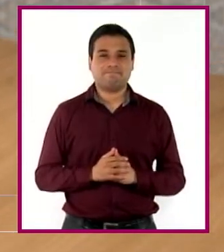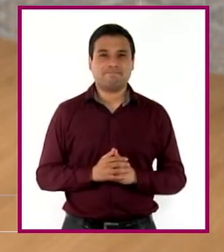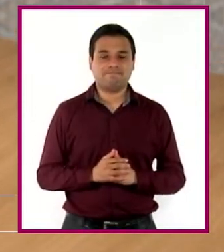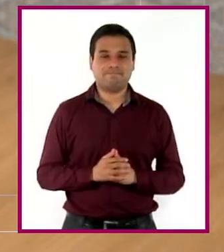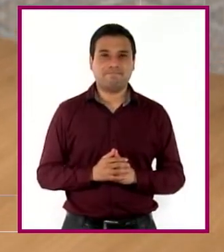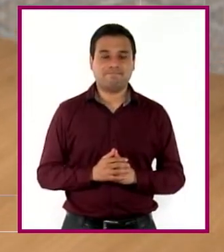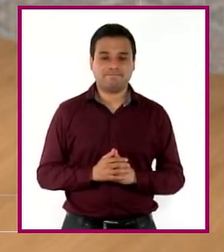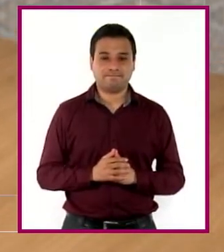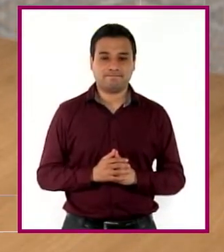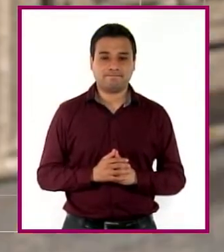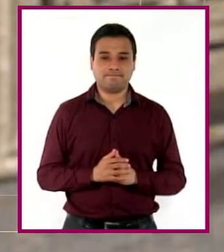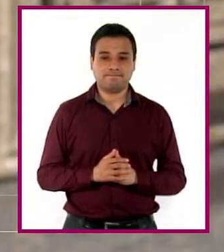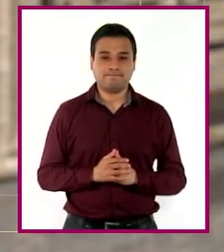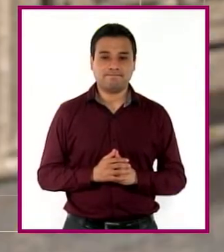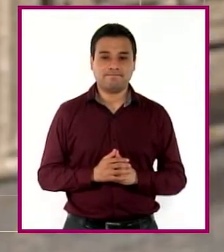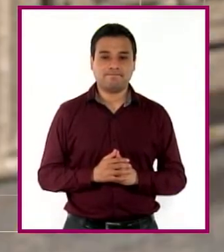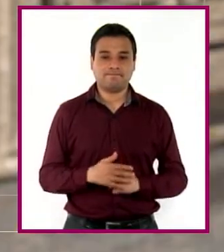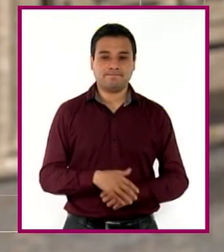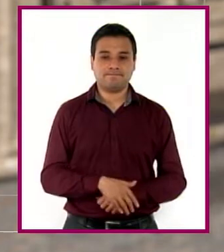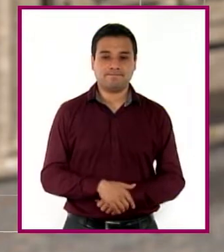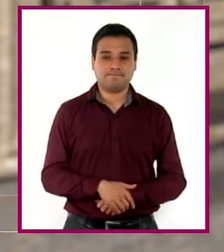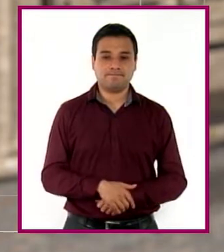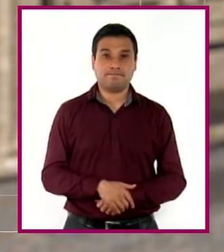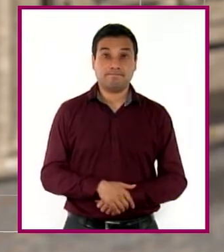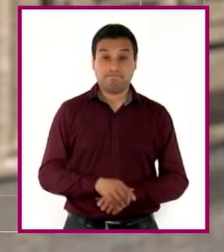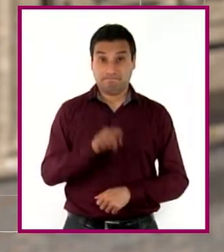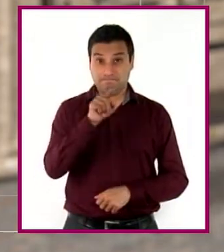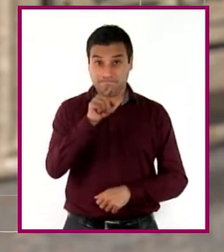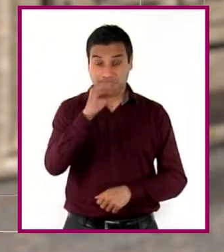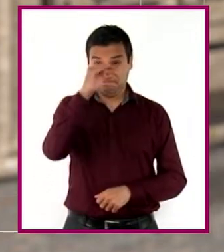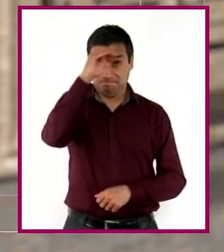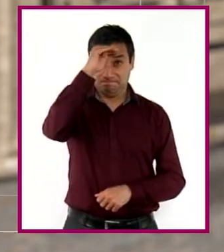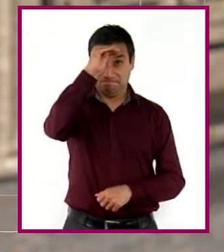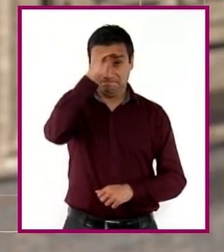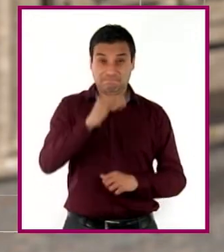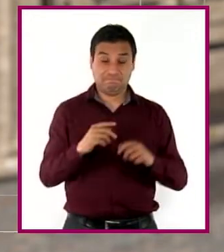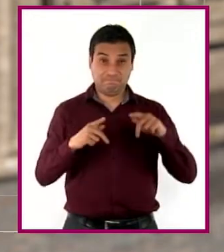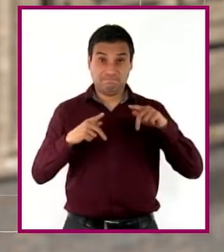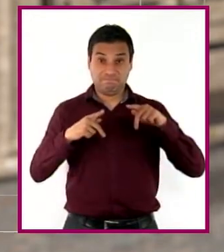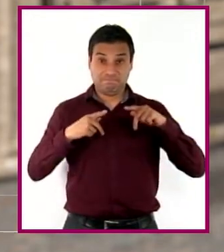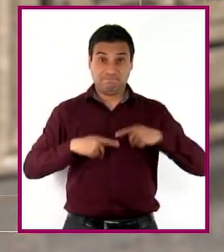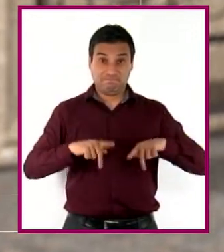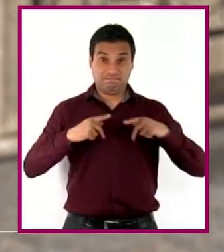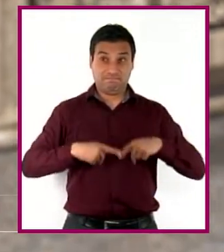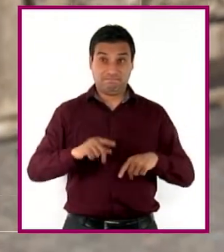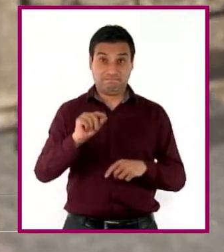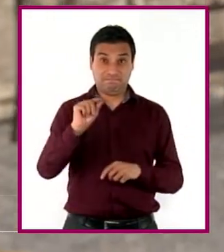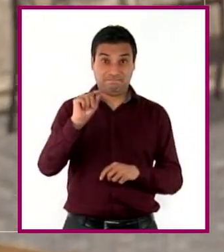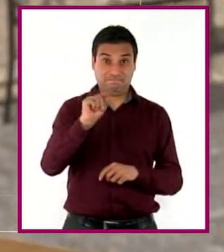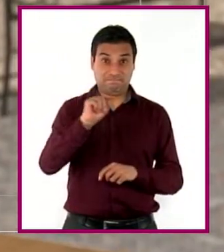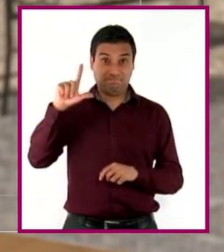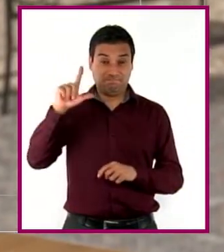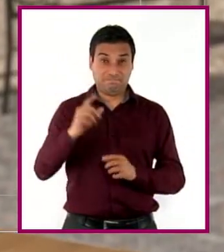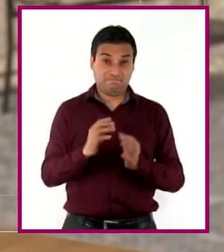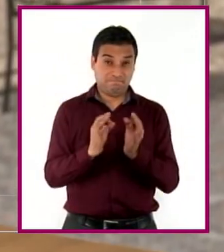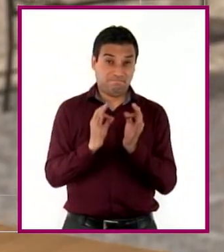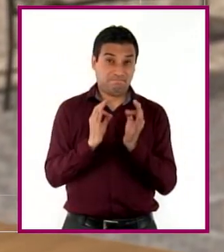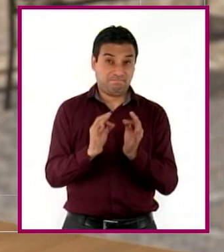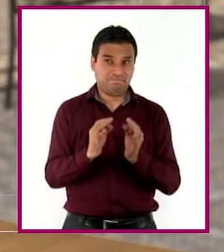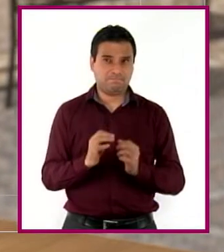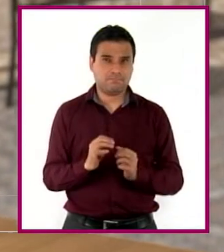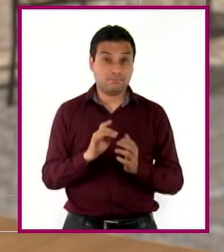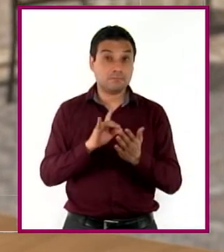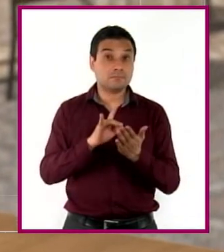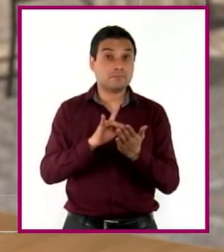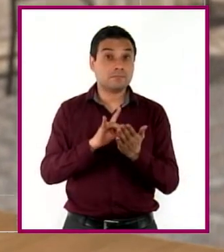la siguiente pregunta. ¿Ustedes creen que un profesionista realiza su trabajo con buen desempeño gracias